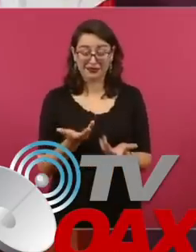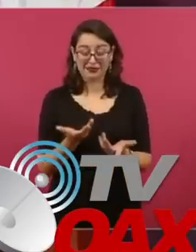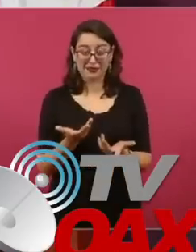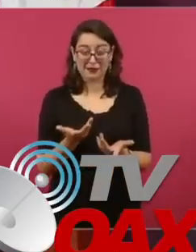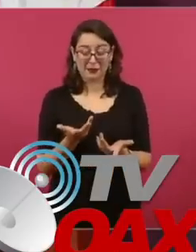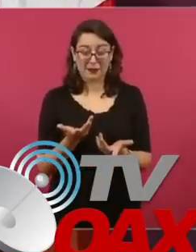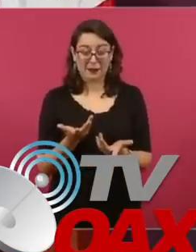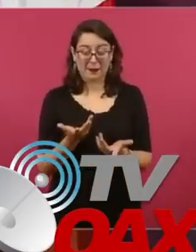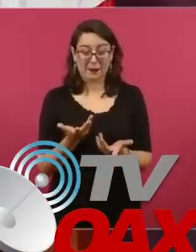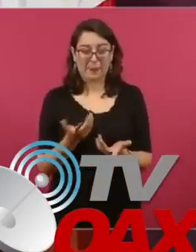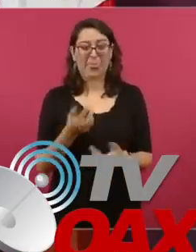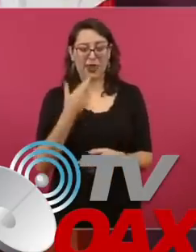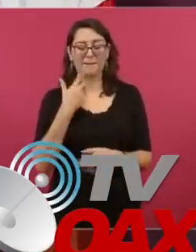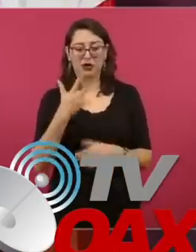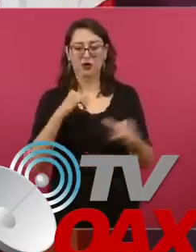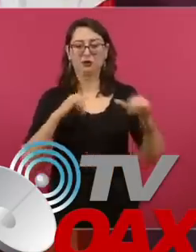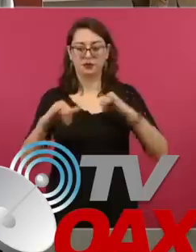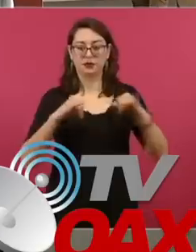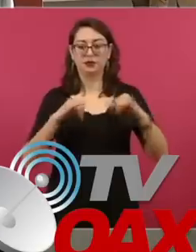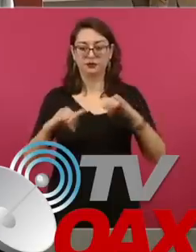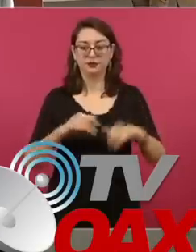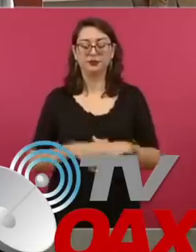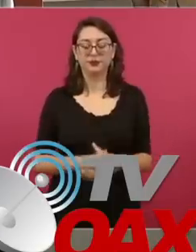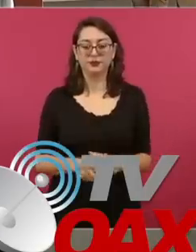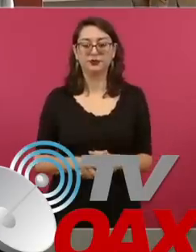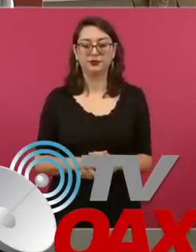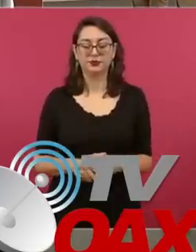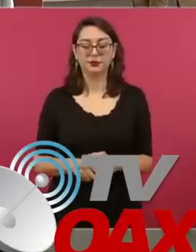Ah, este es mejor. Sí.